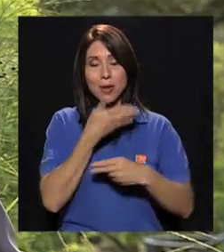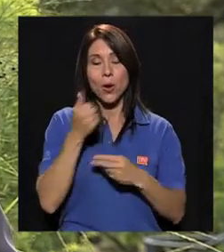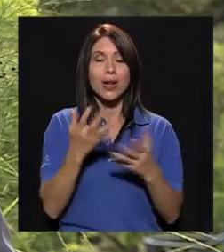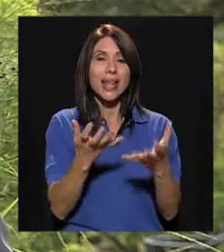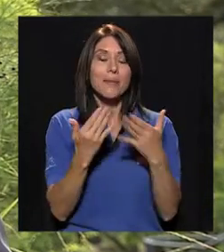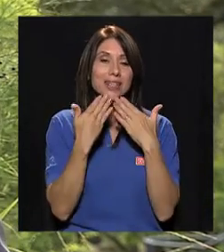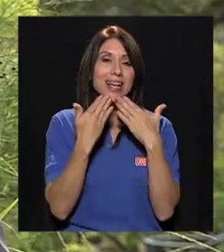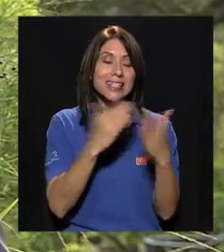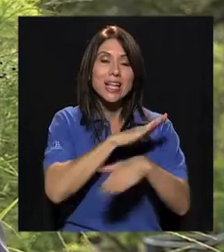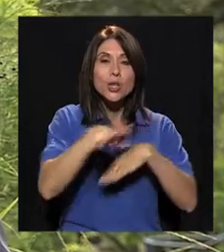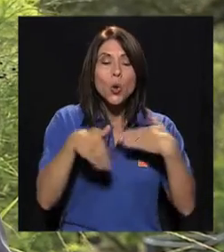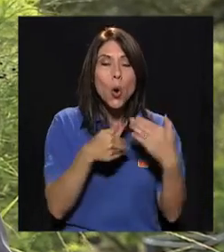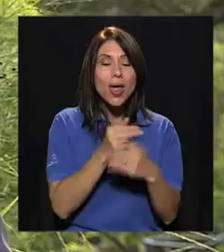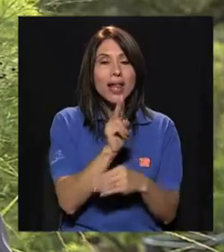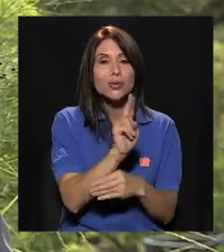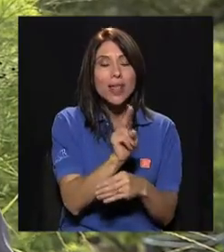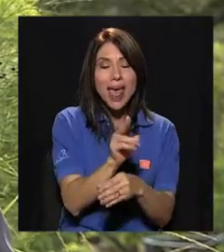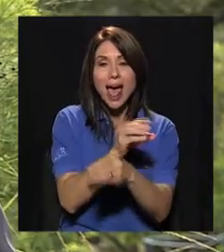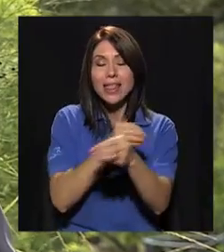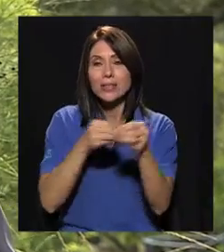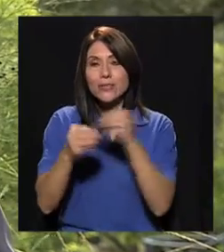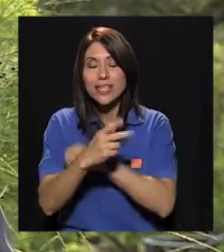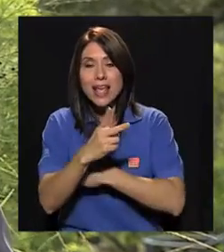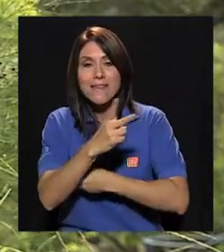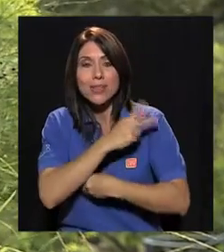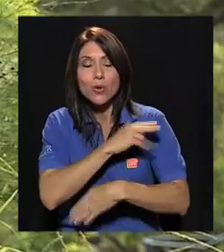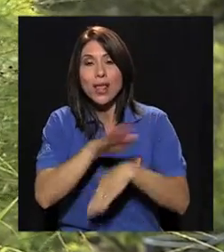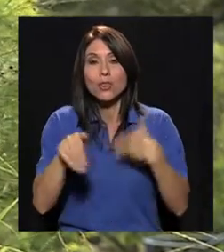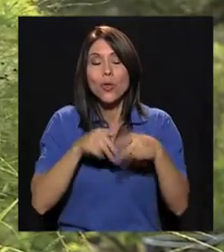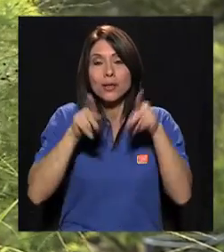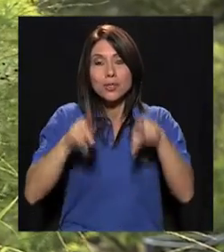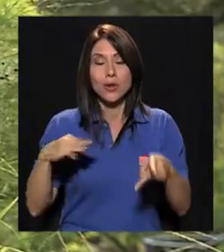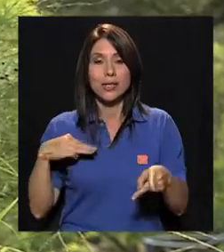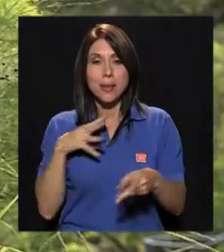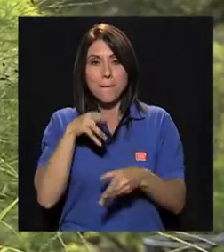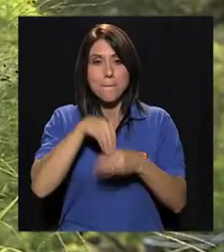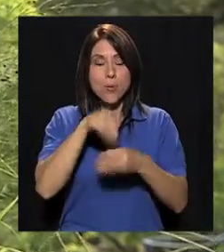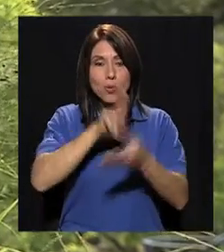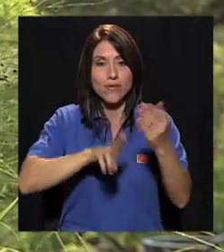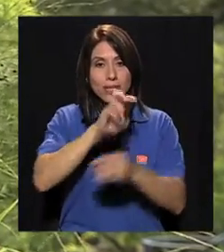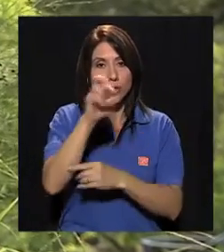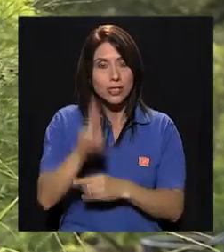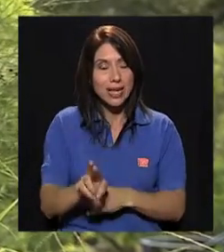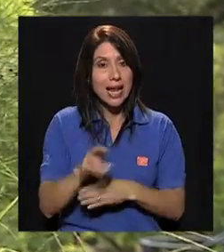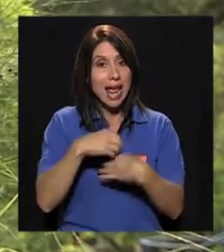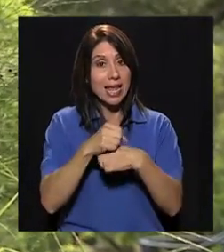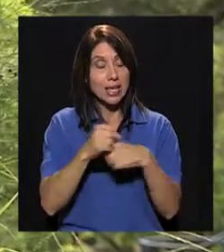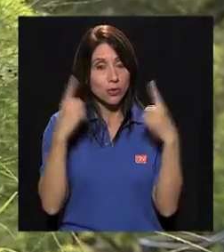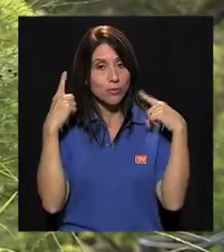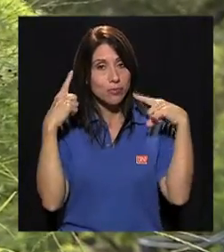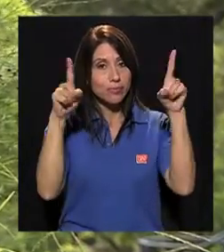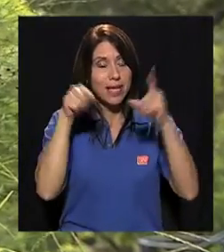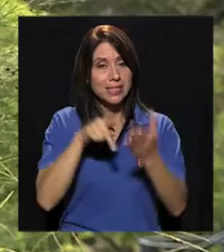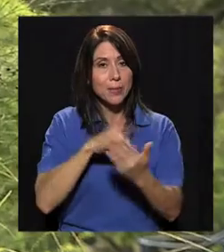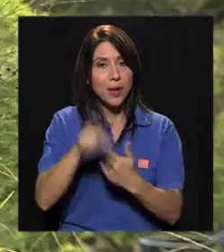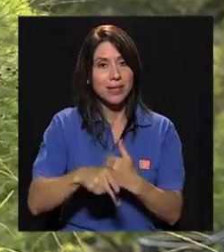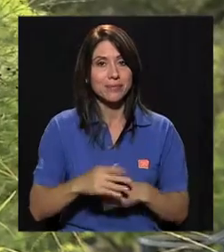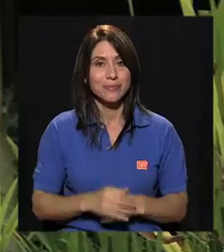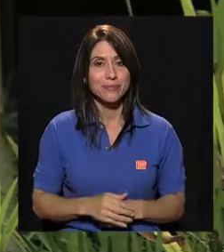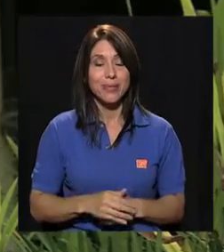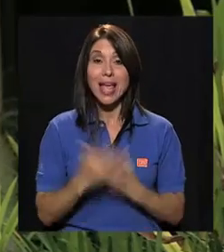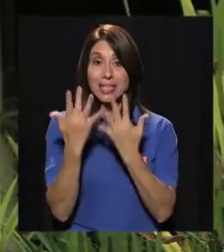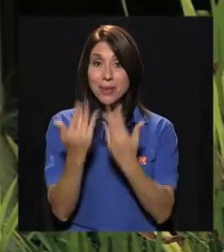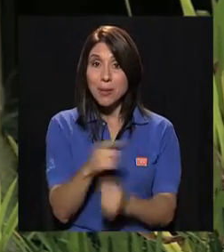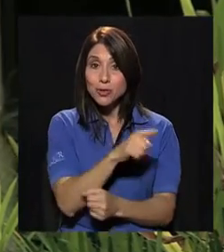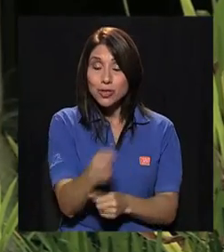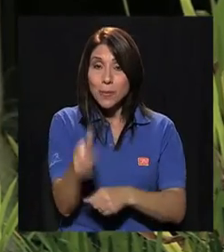queremos agradecer a todas las unidades, dependencias, jefaturas, a todos los miembros de la Universidad de Costa Rica que han hecho posible la realización de este espacio.